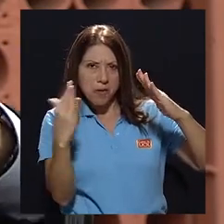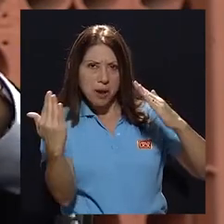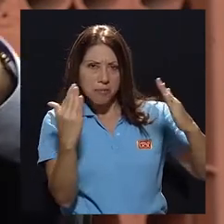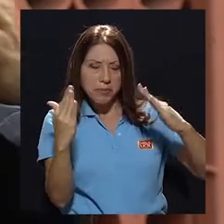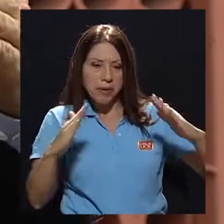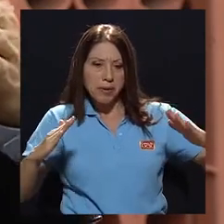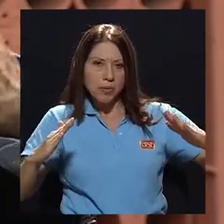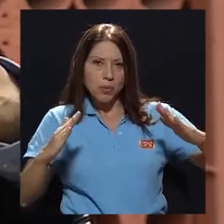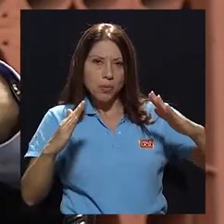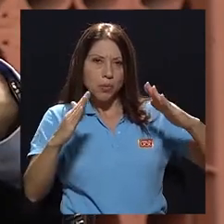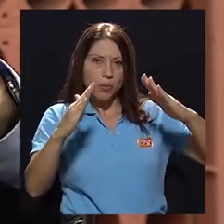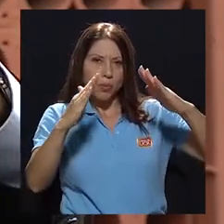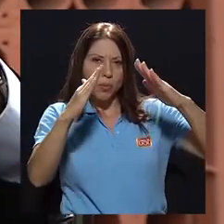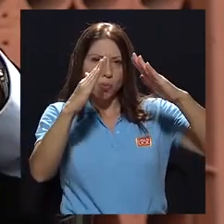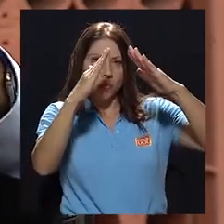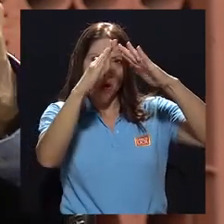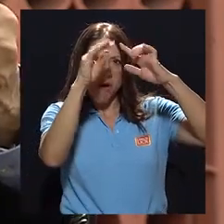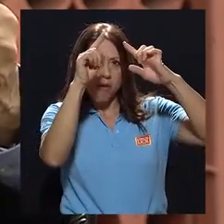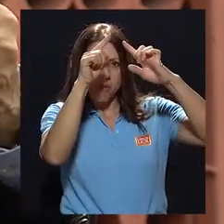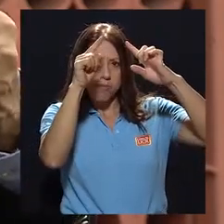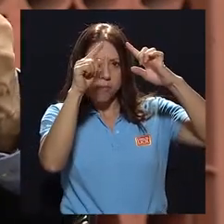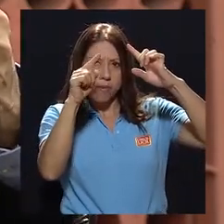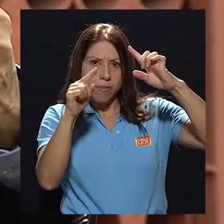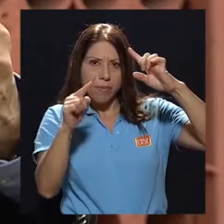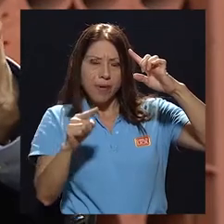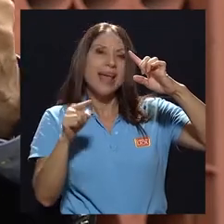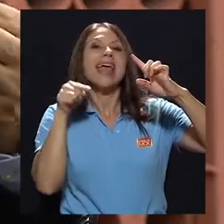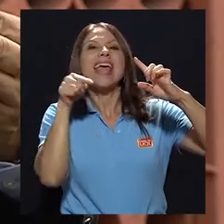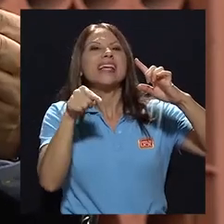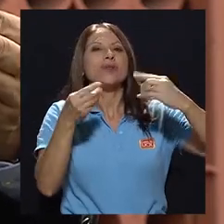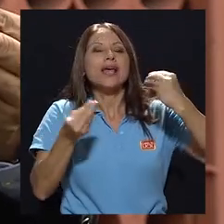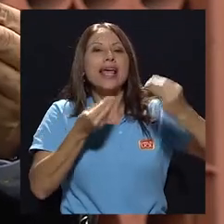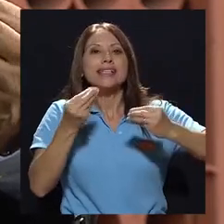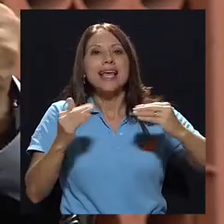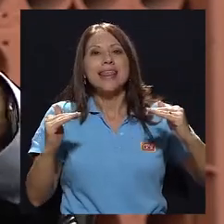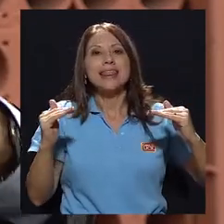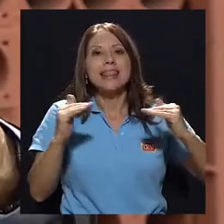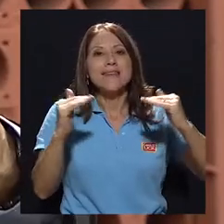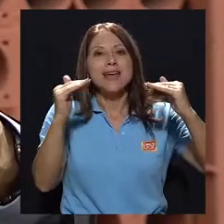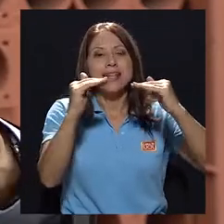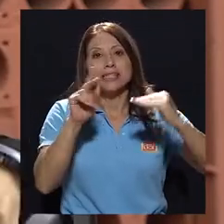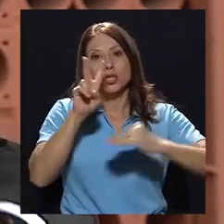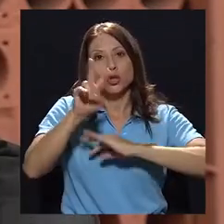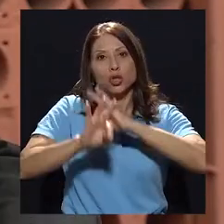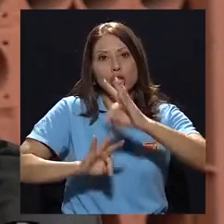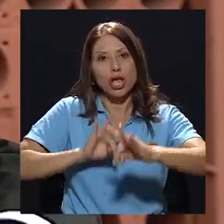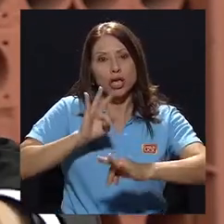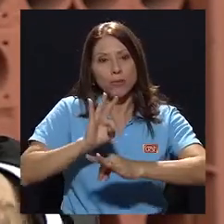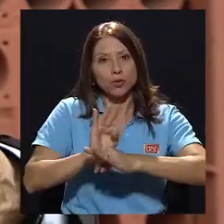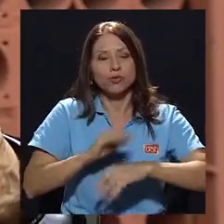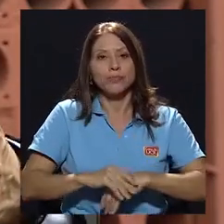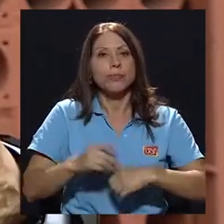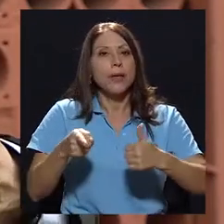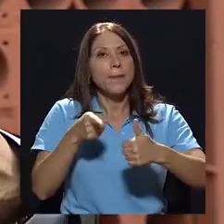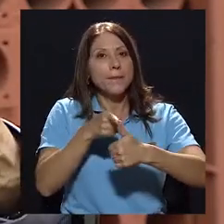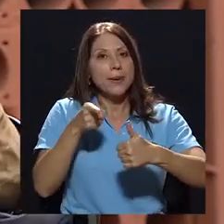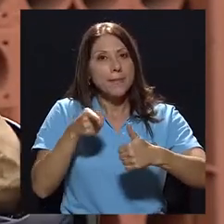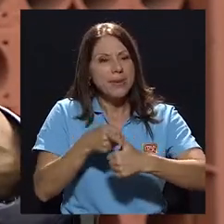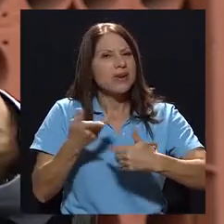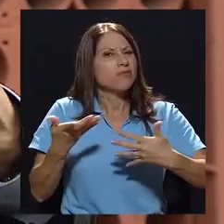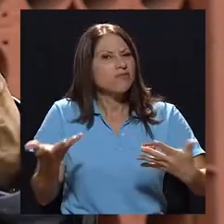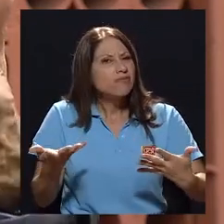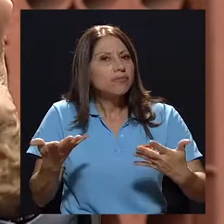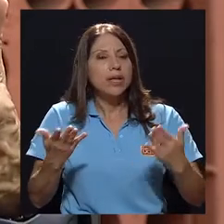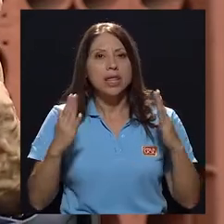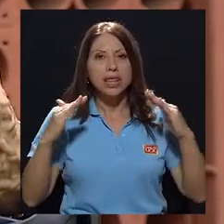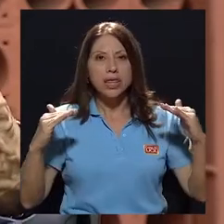Y esa pirámide obedece a una organización según niveles, dos tipos de niveles. Lo primero es el